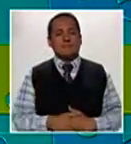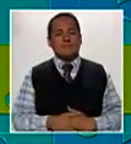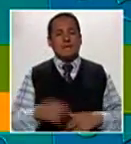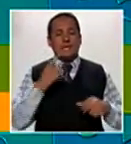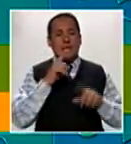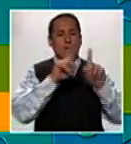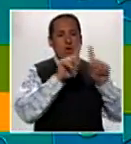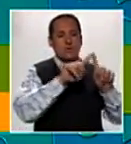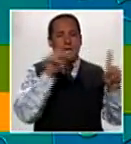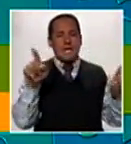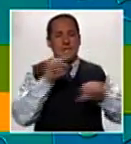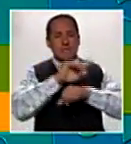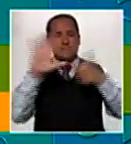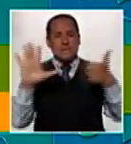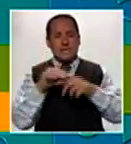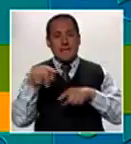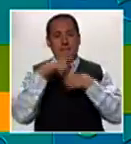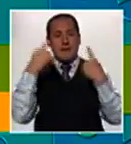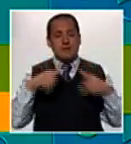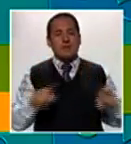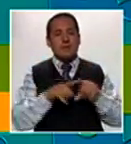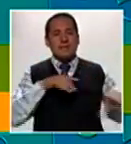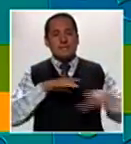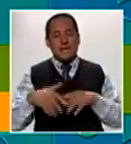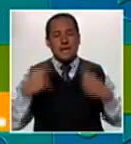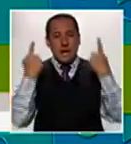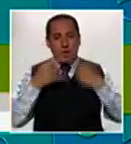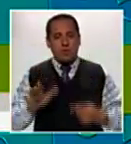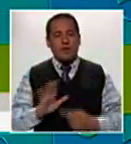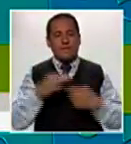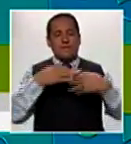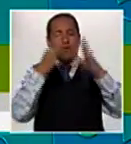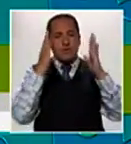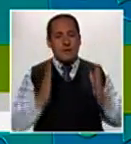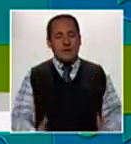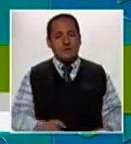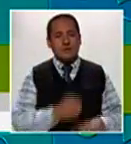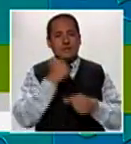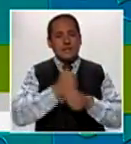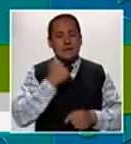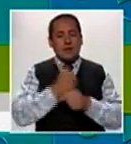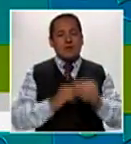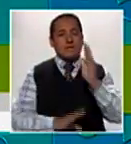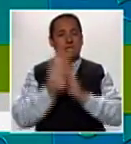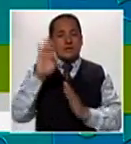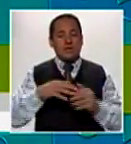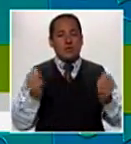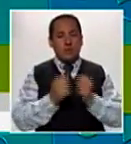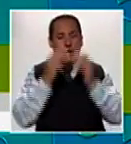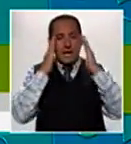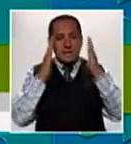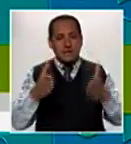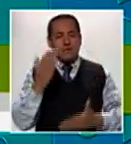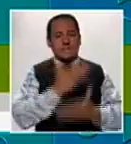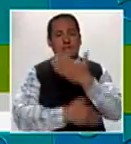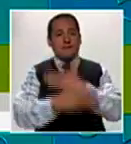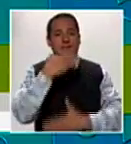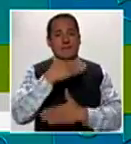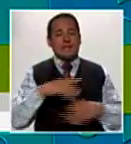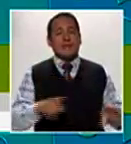Del 11 al 16 de marzo, se realizará la pasantía Formación de Gestores en Desarrollo Bajo Enfoque de